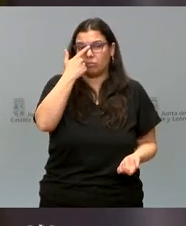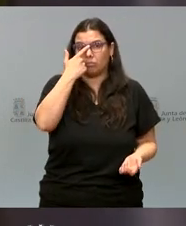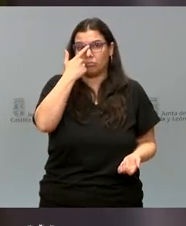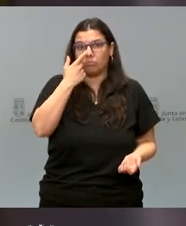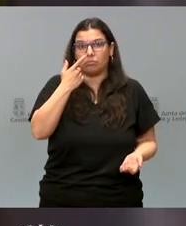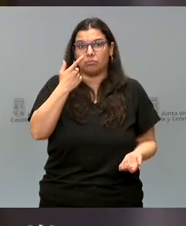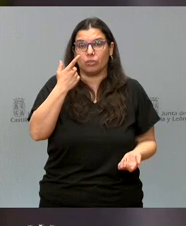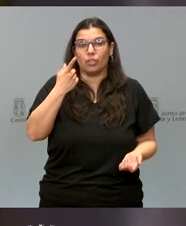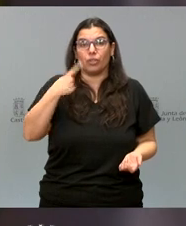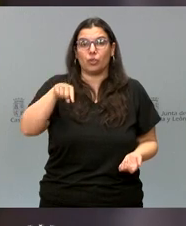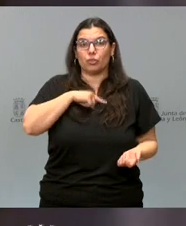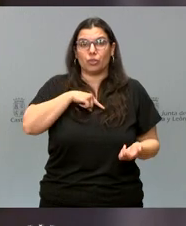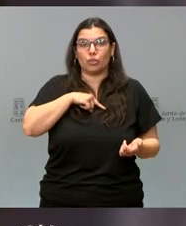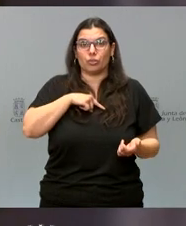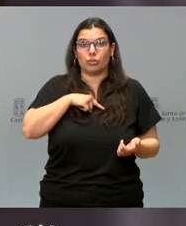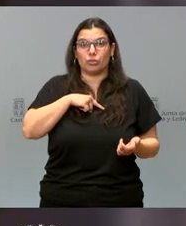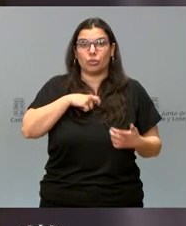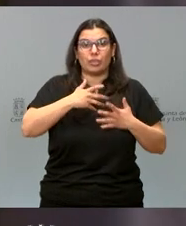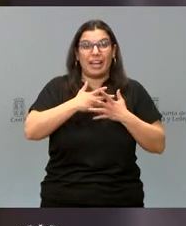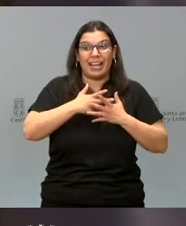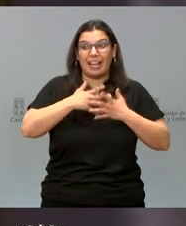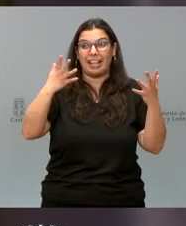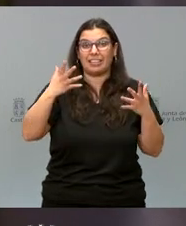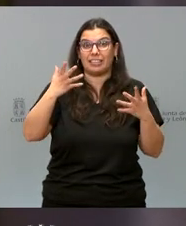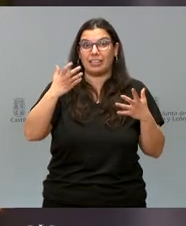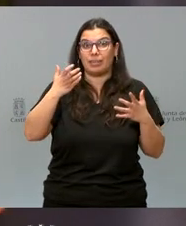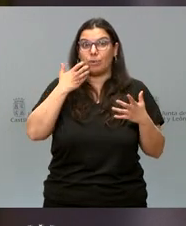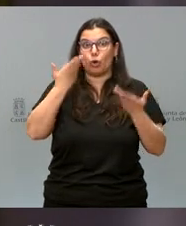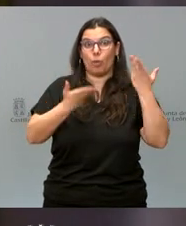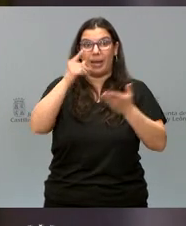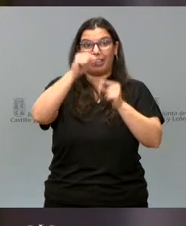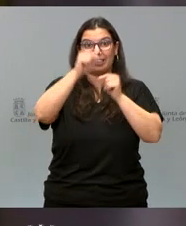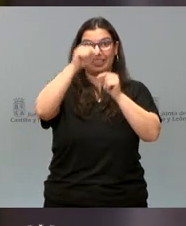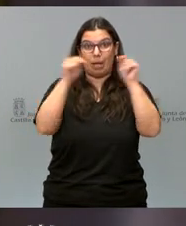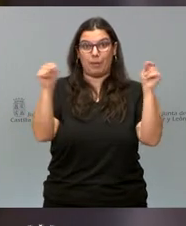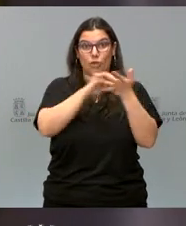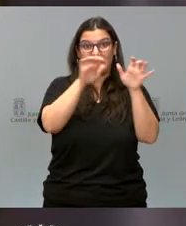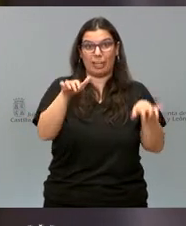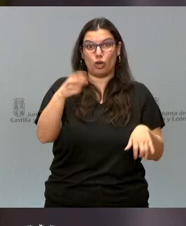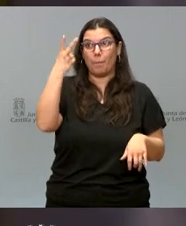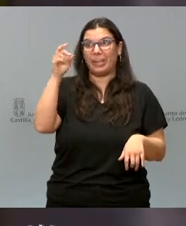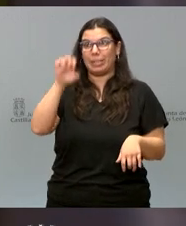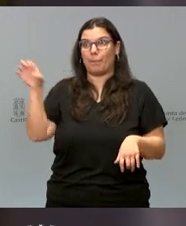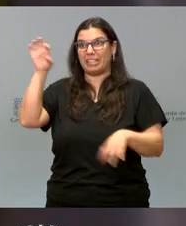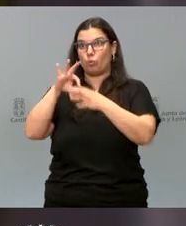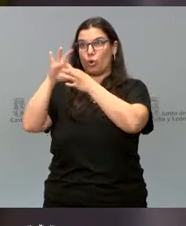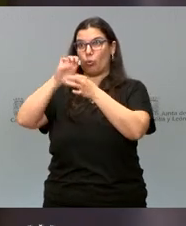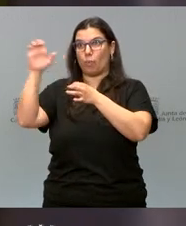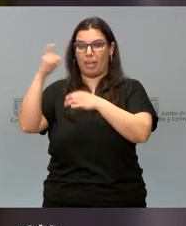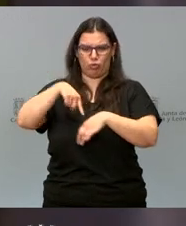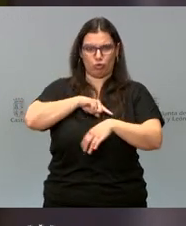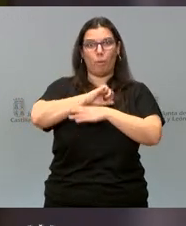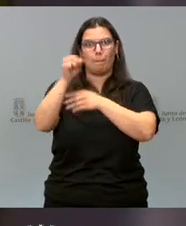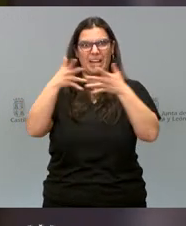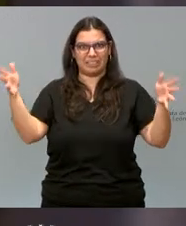más extensos que 20 países de la Unión Europea. Se dice bien y pronto. Por eso es necesario esa